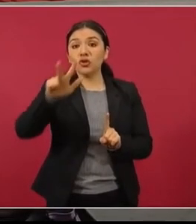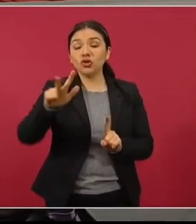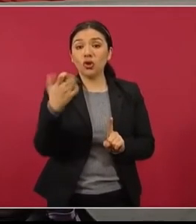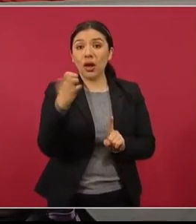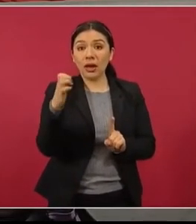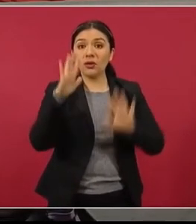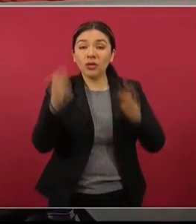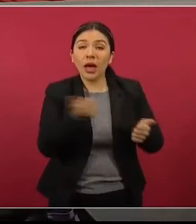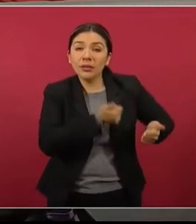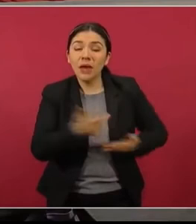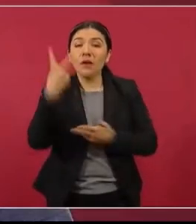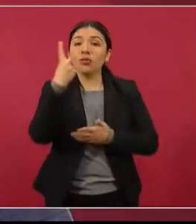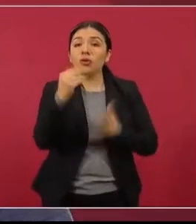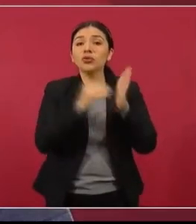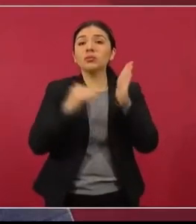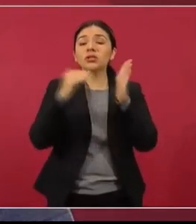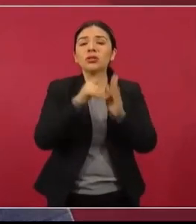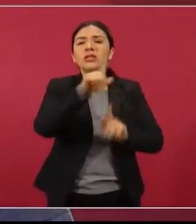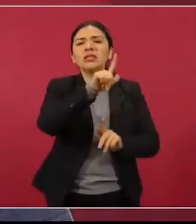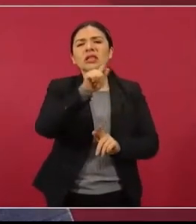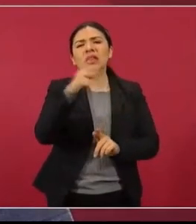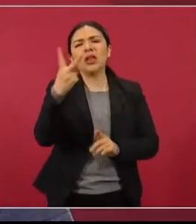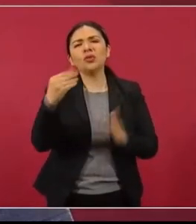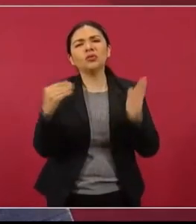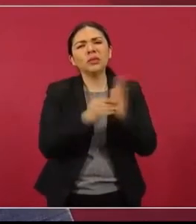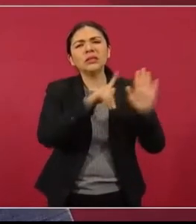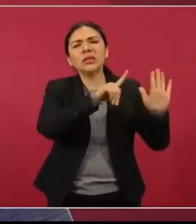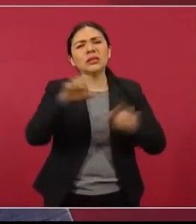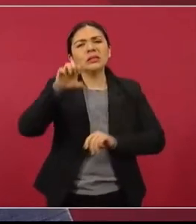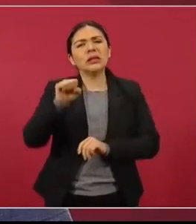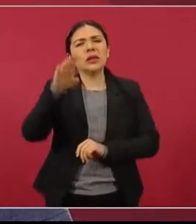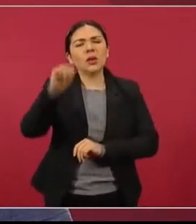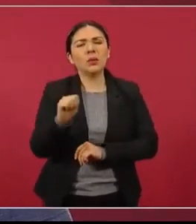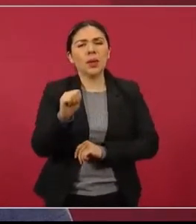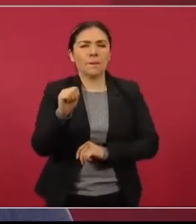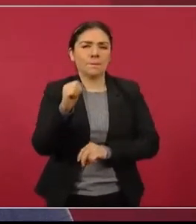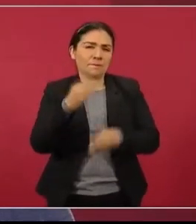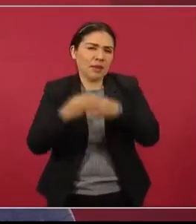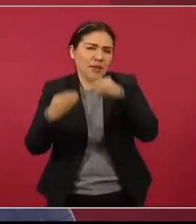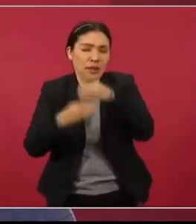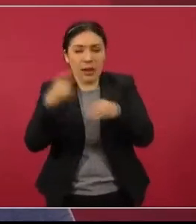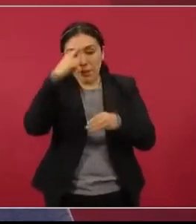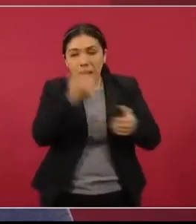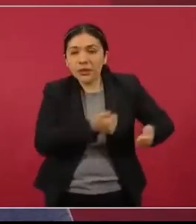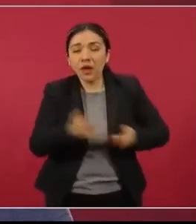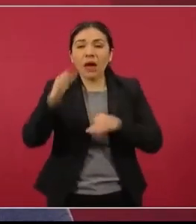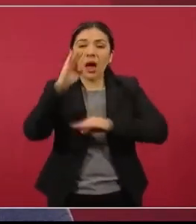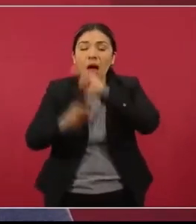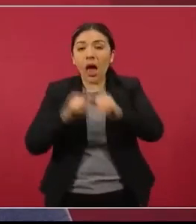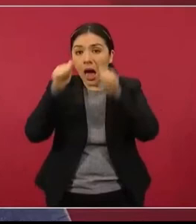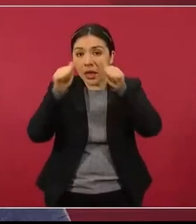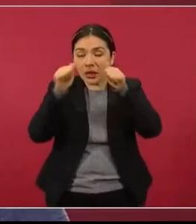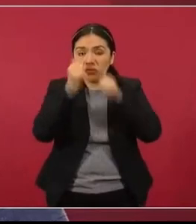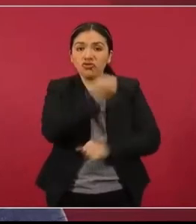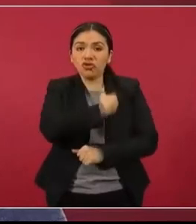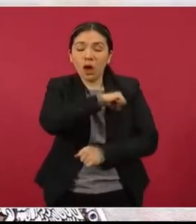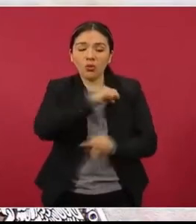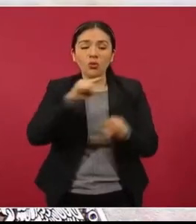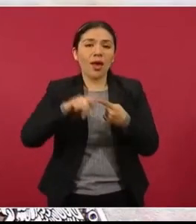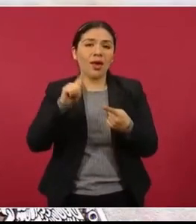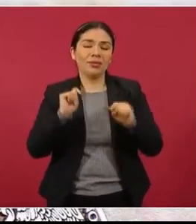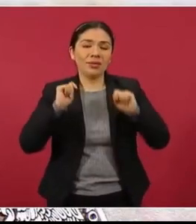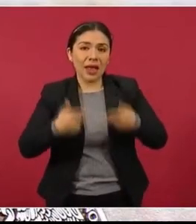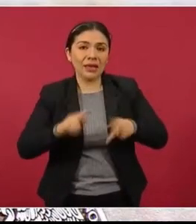millones 72 mil 769 piezas de insumos para la salud en Tlaxcala, Guerrero y